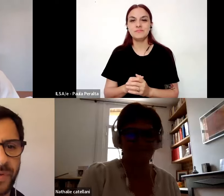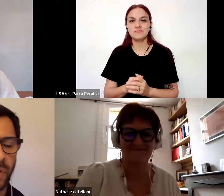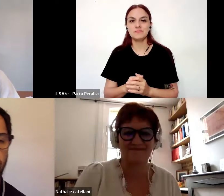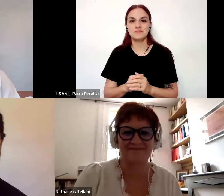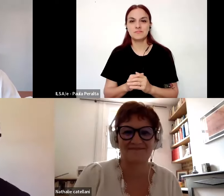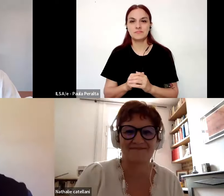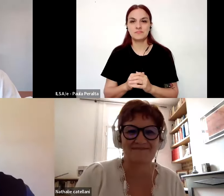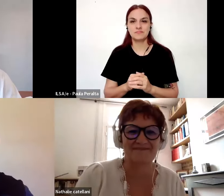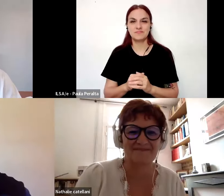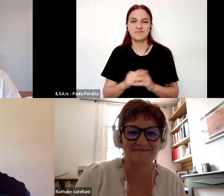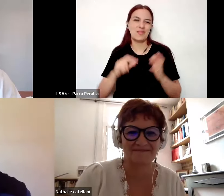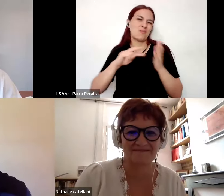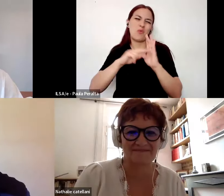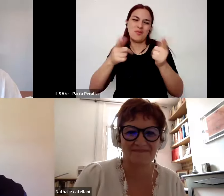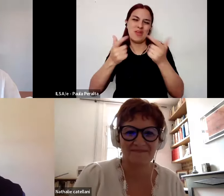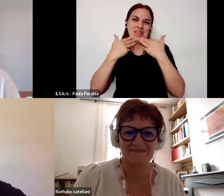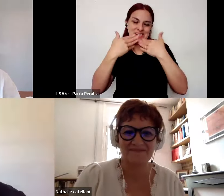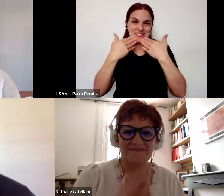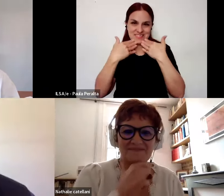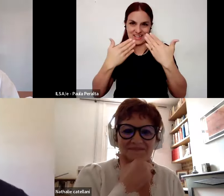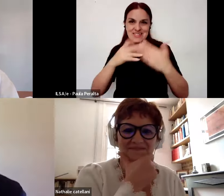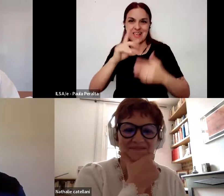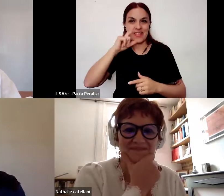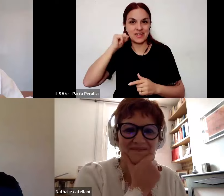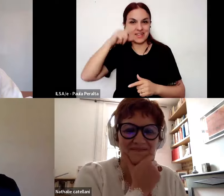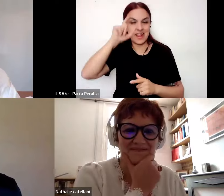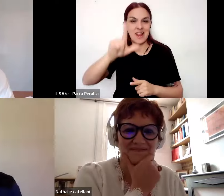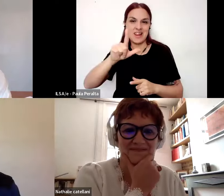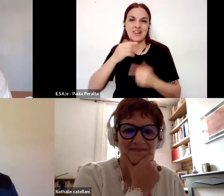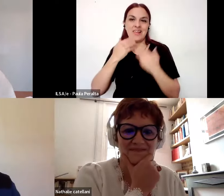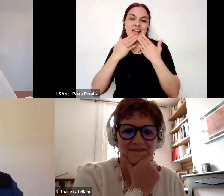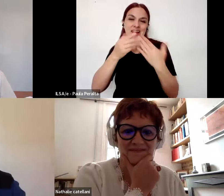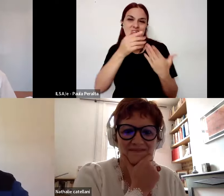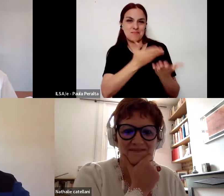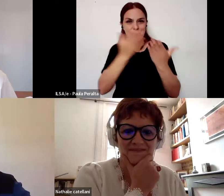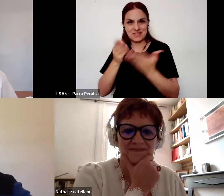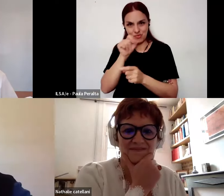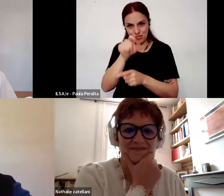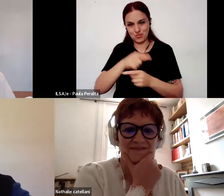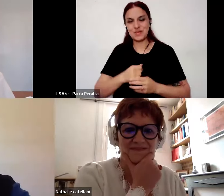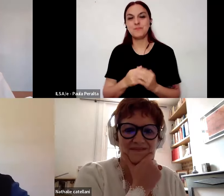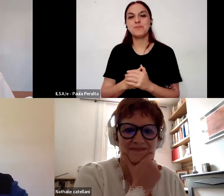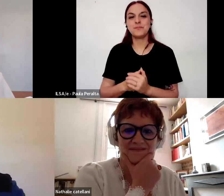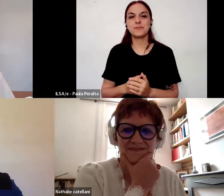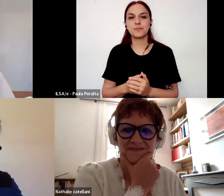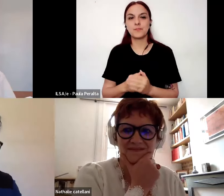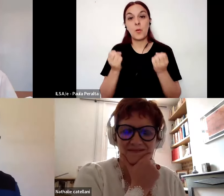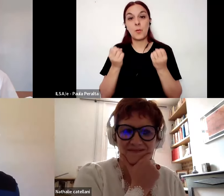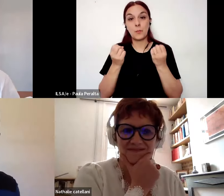no, no hay problema muchas gracias Daniel por tu presentación bueno